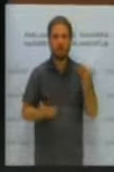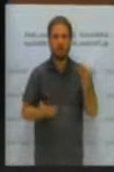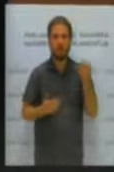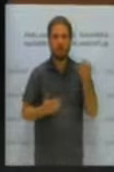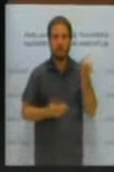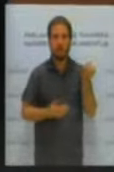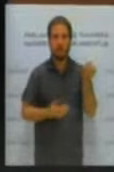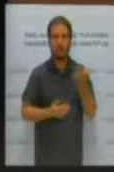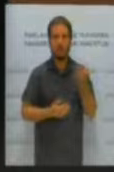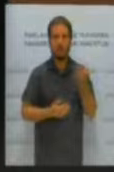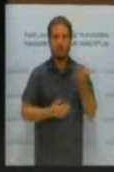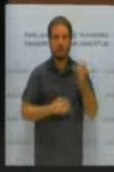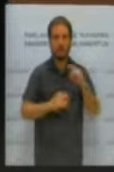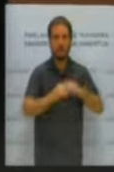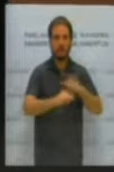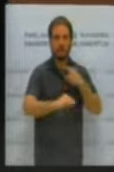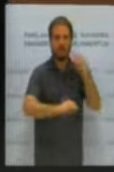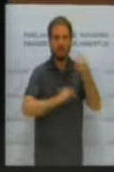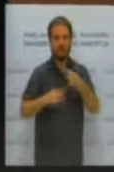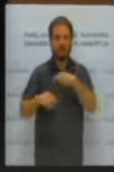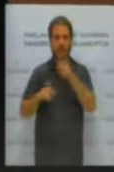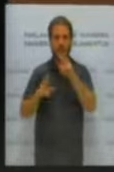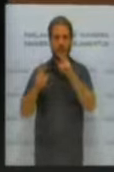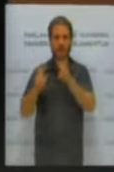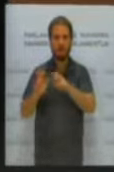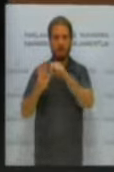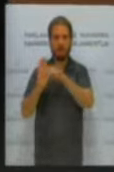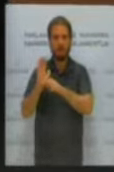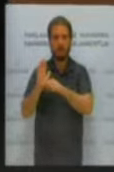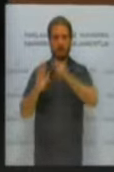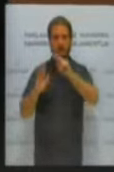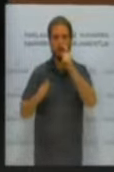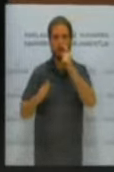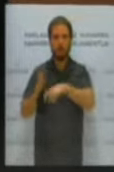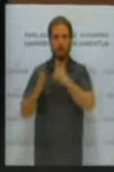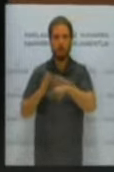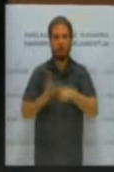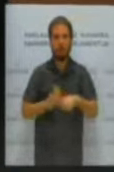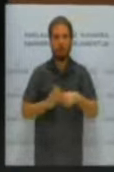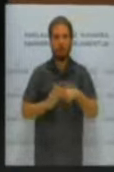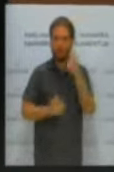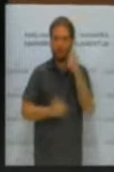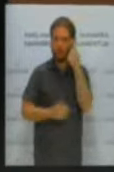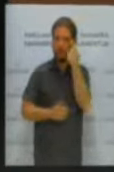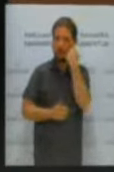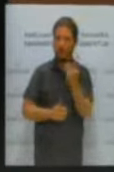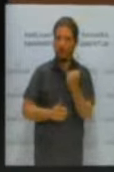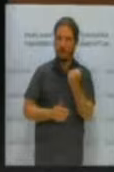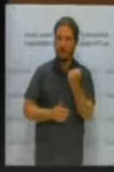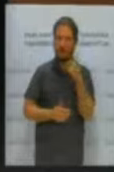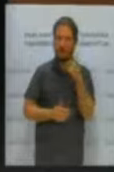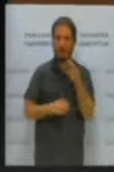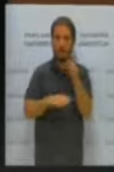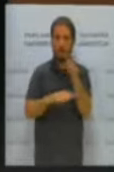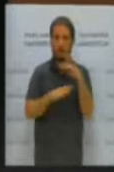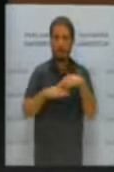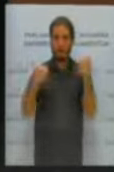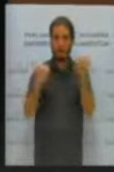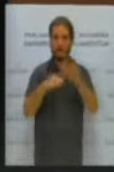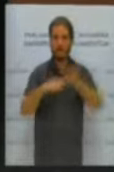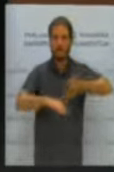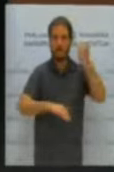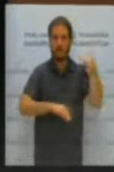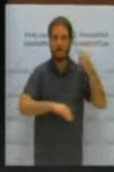redoblar el régimen sancionador. ¿Le suena? ¿Le suena que en el pleno anterior ustedes